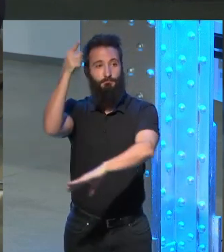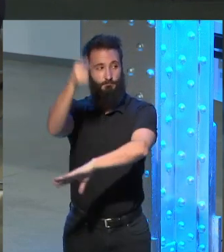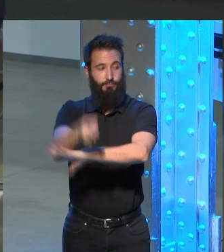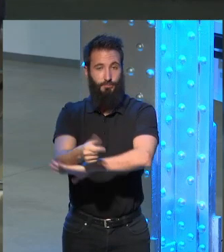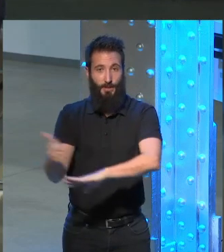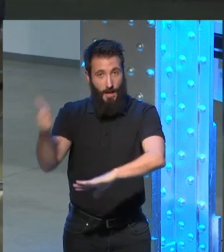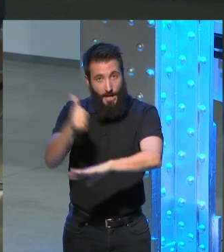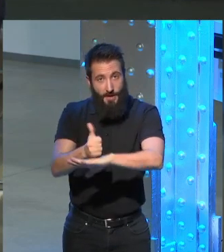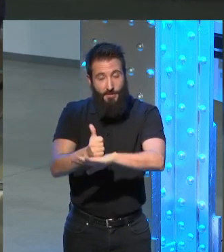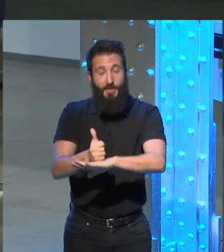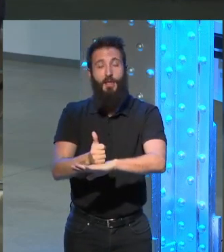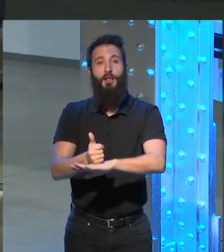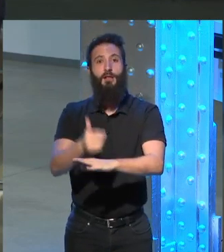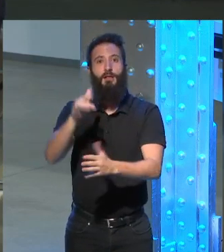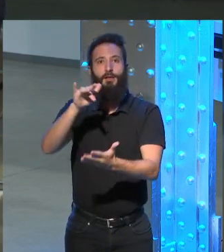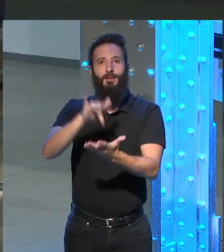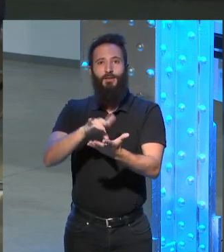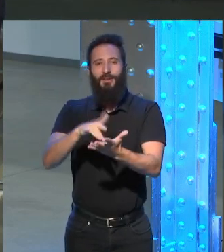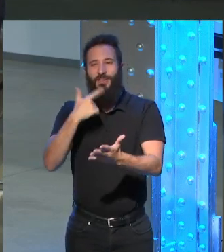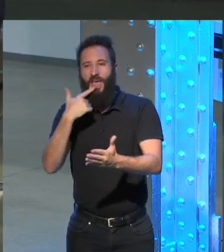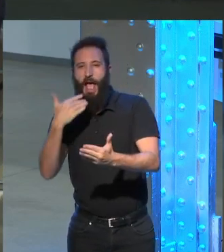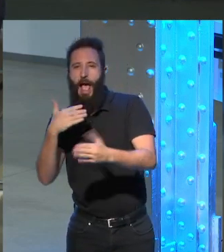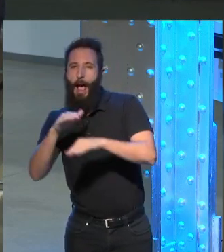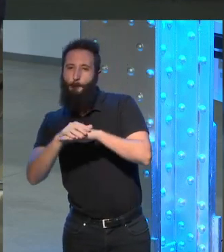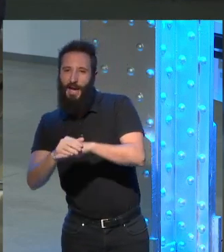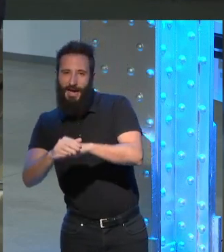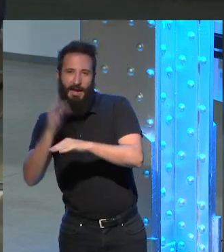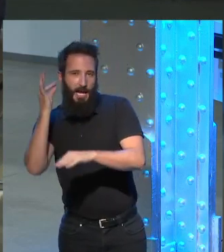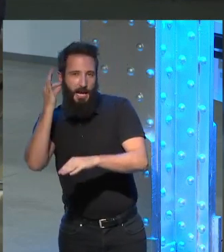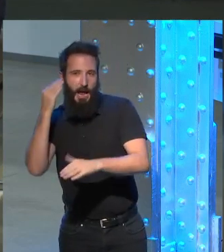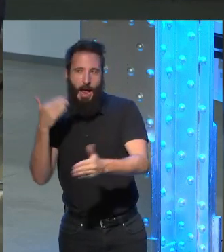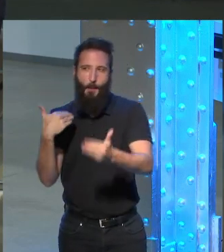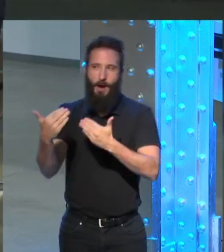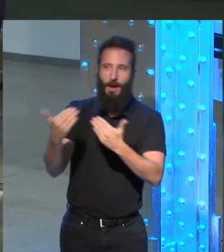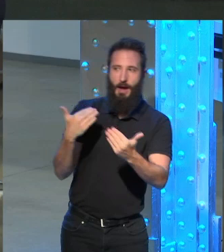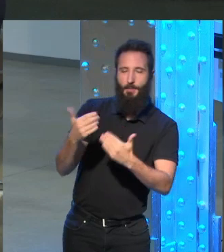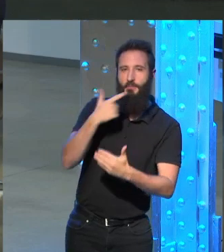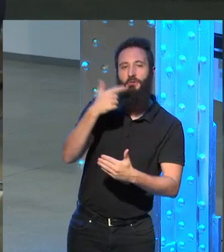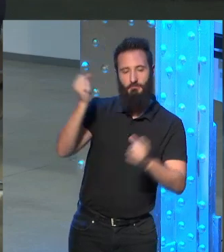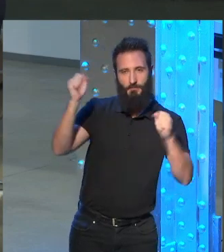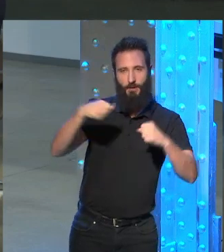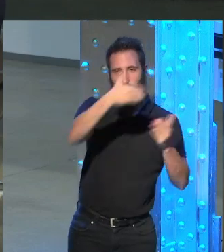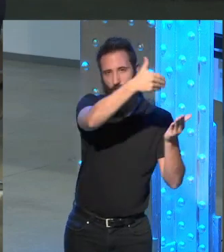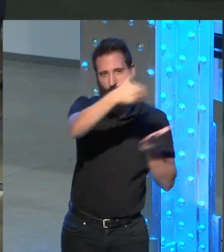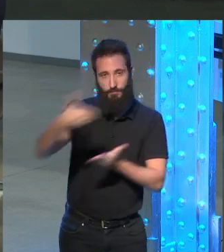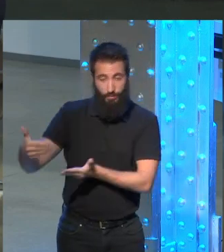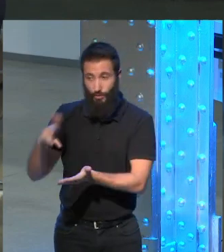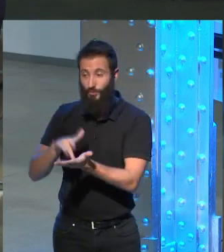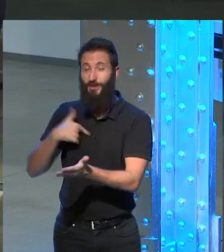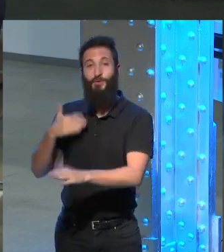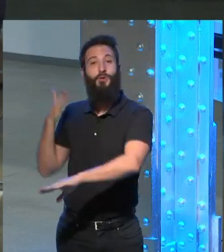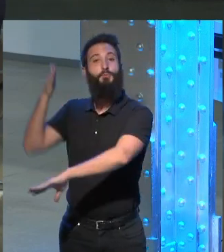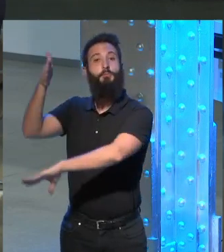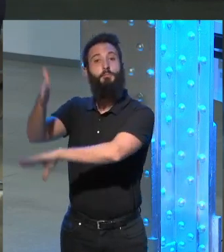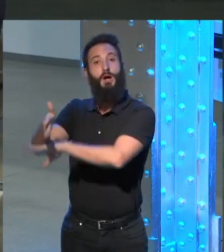y a través de una una amiga de él finalmente asedió a recibirme y fue una de